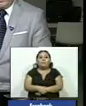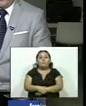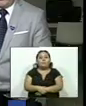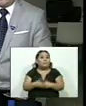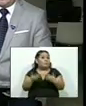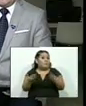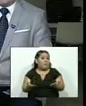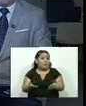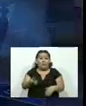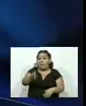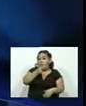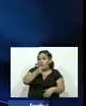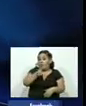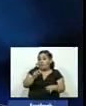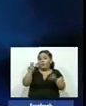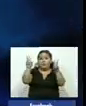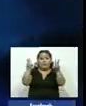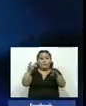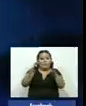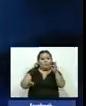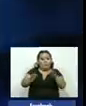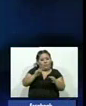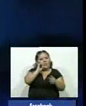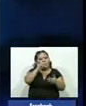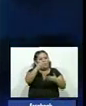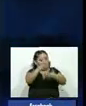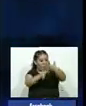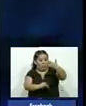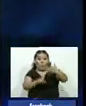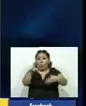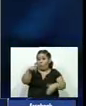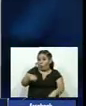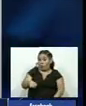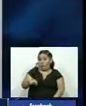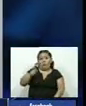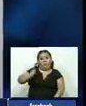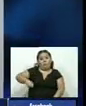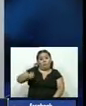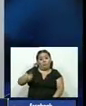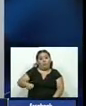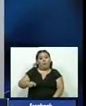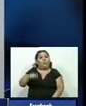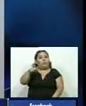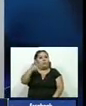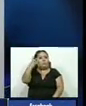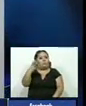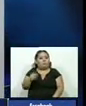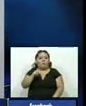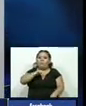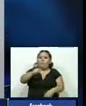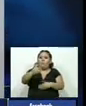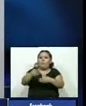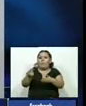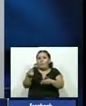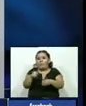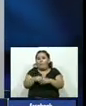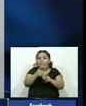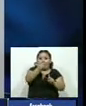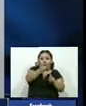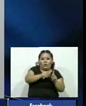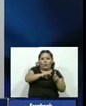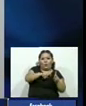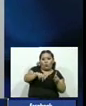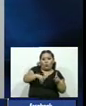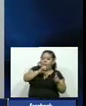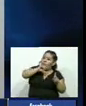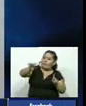en más información de carácter judicial le contamos lo siguiente ese día el juez primero de lo mercantil ordenó al ejecutor de embargo proceder contra el